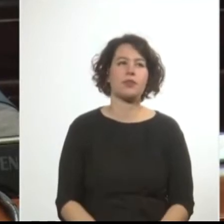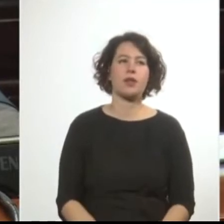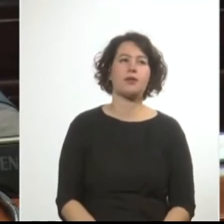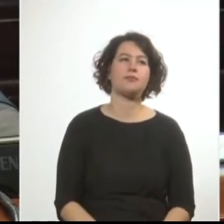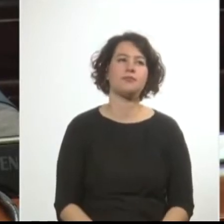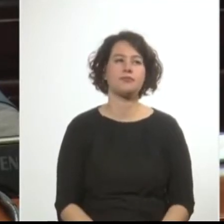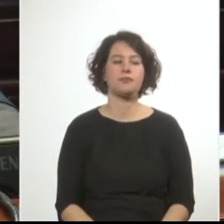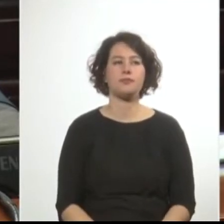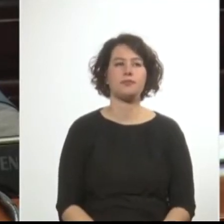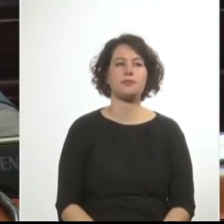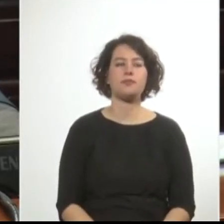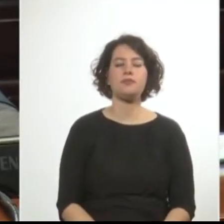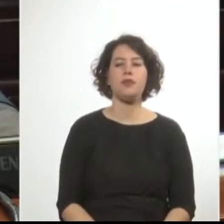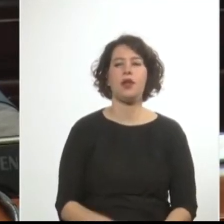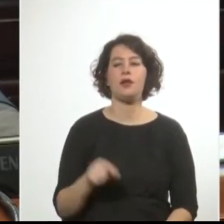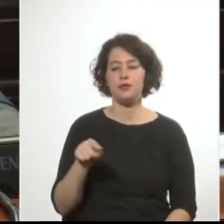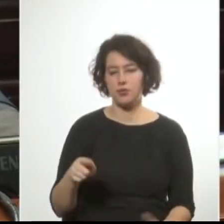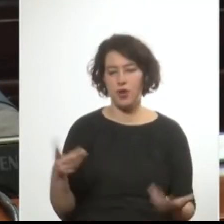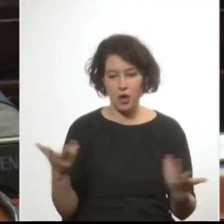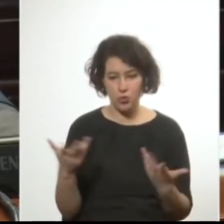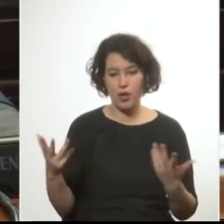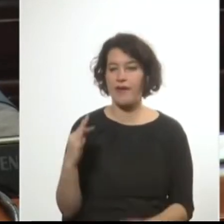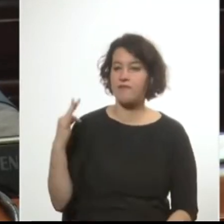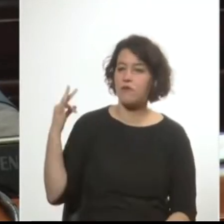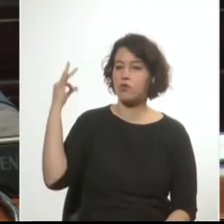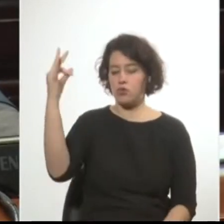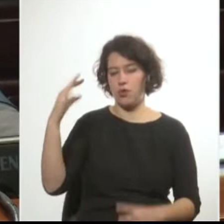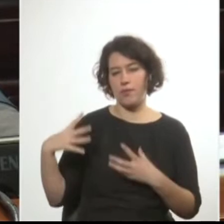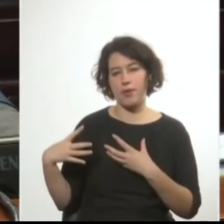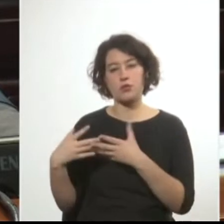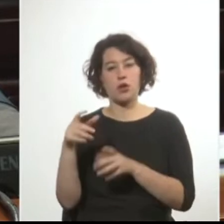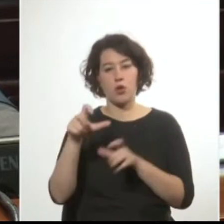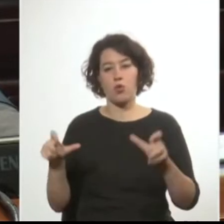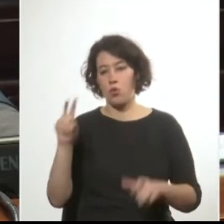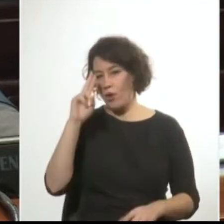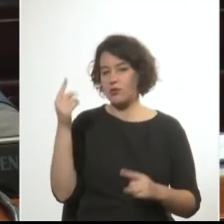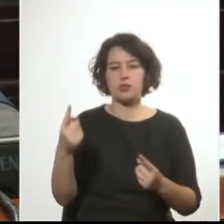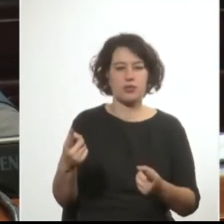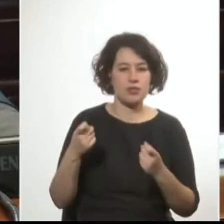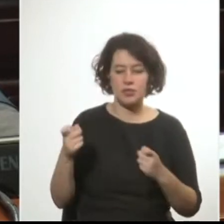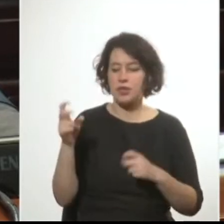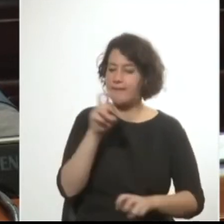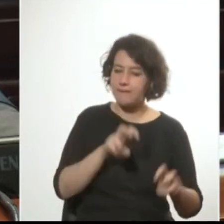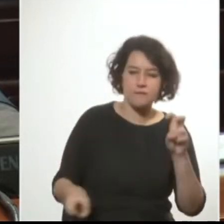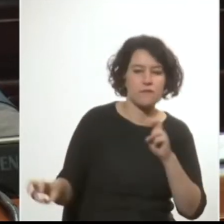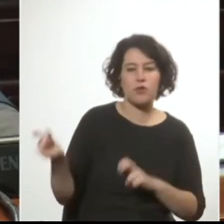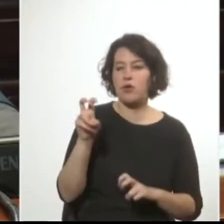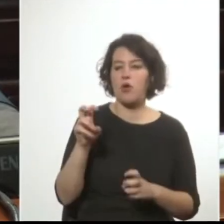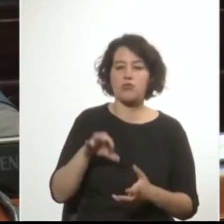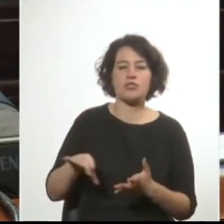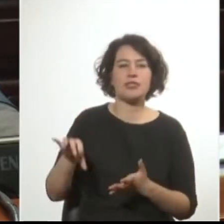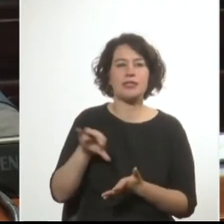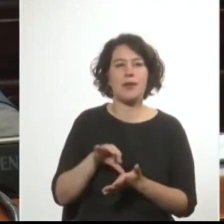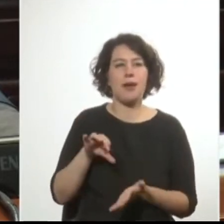lo que los actuales y futuras generaciones de uruguayos reclaman y lo que debe buscar un sistema